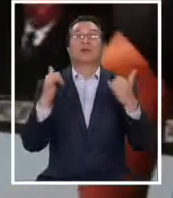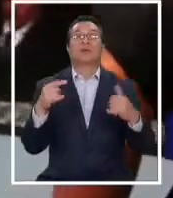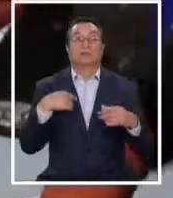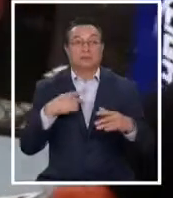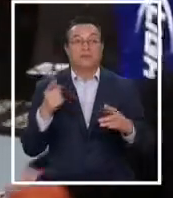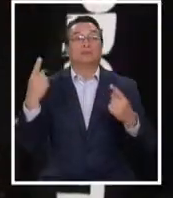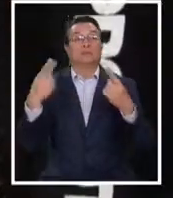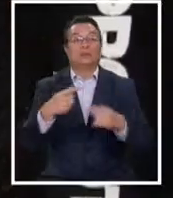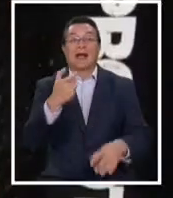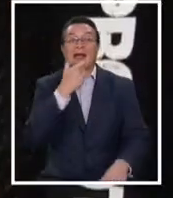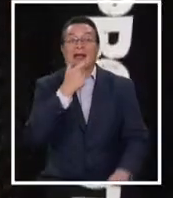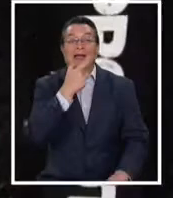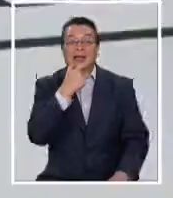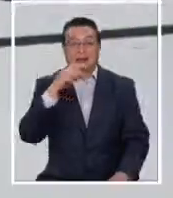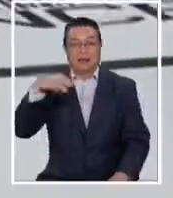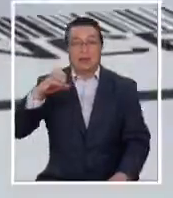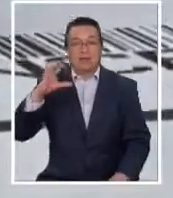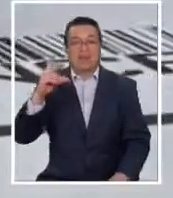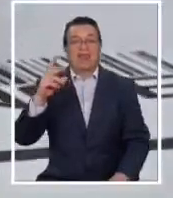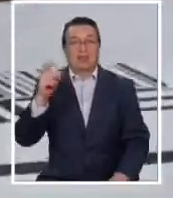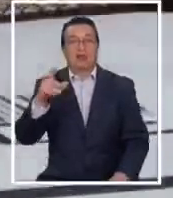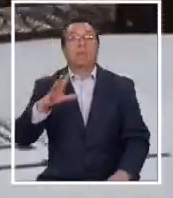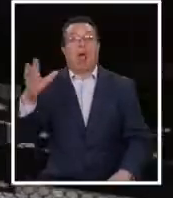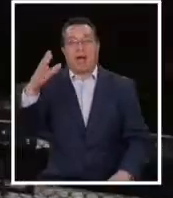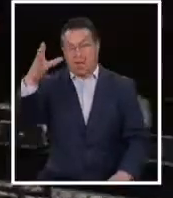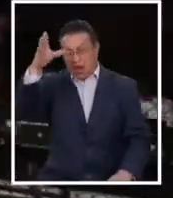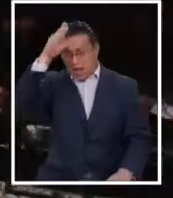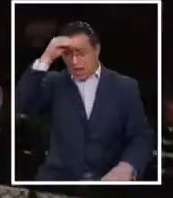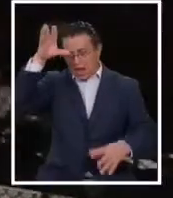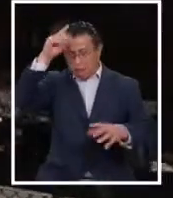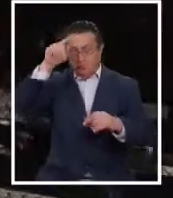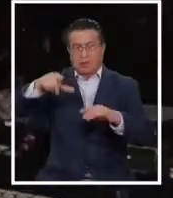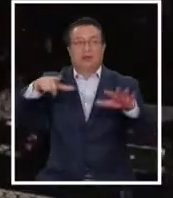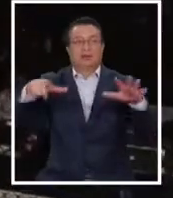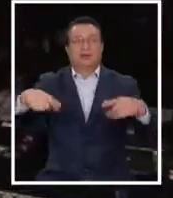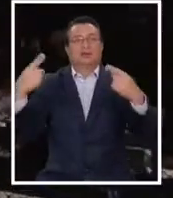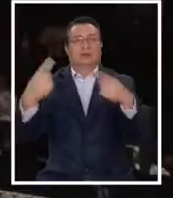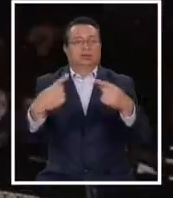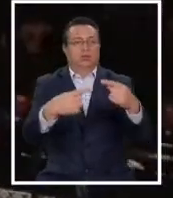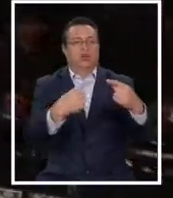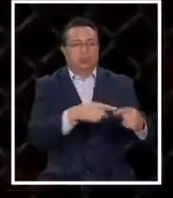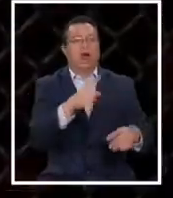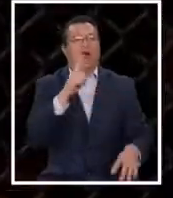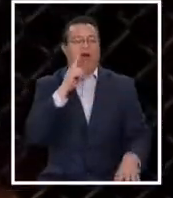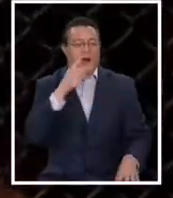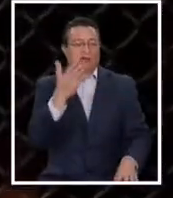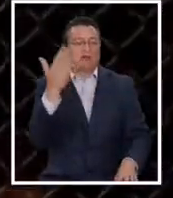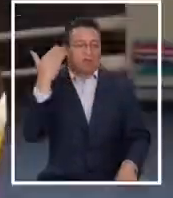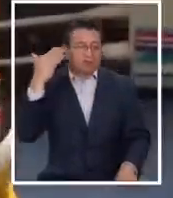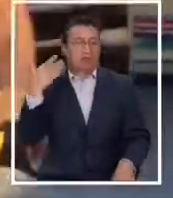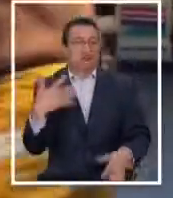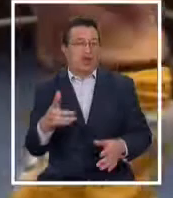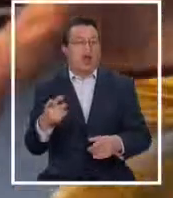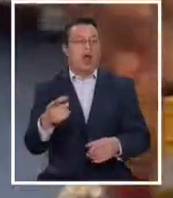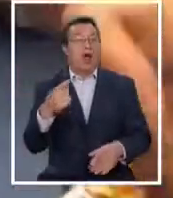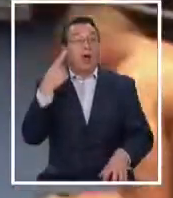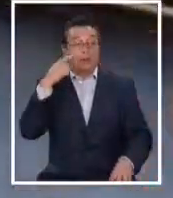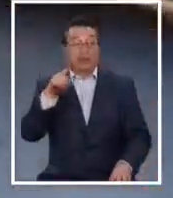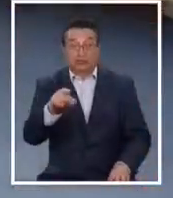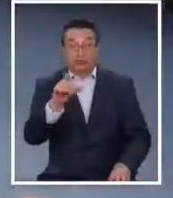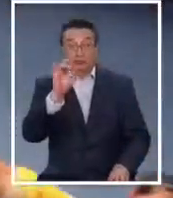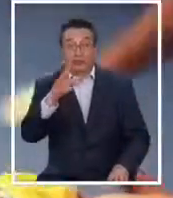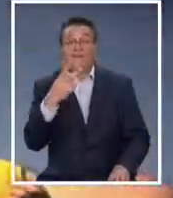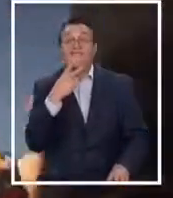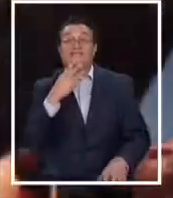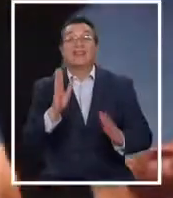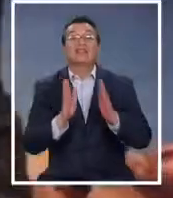debut será frente al inglés John MacDessy, un peleador mucho más experimentado, con 17 combates sobre el octágono de la UFC. Pero el oriundo de San